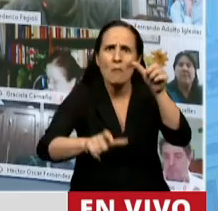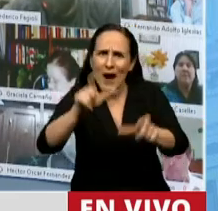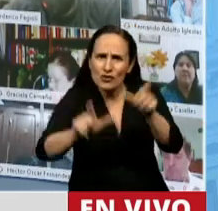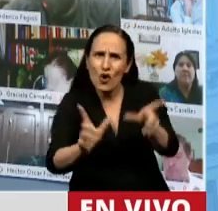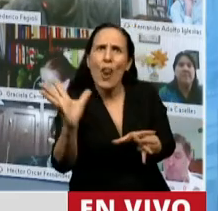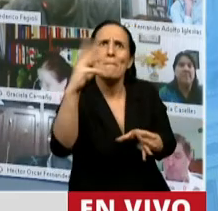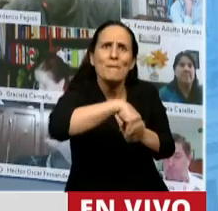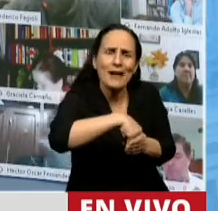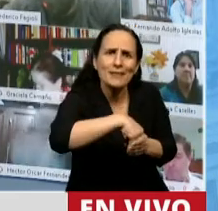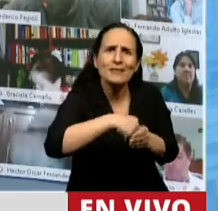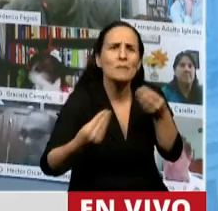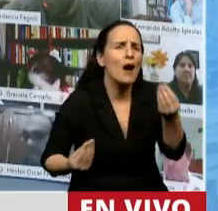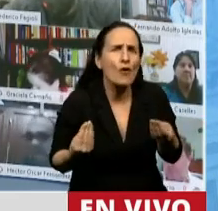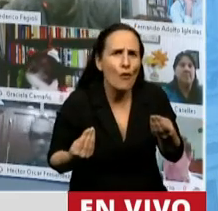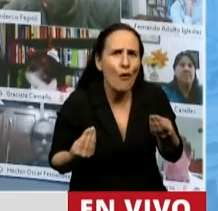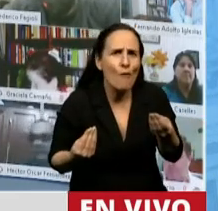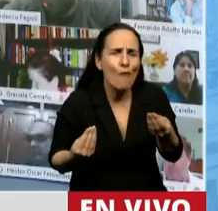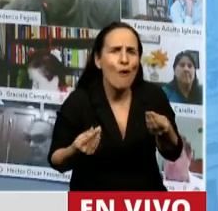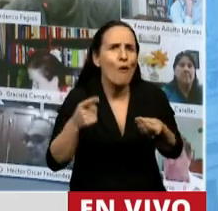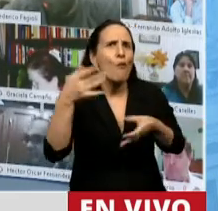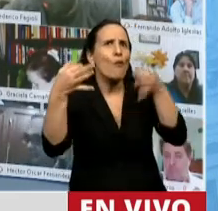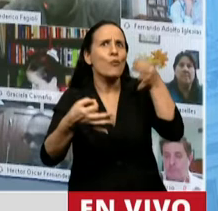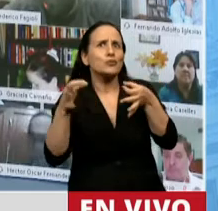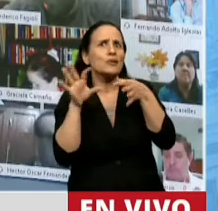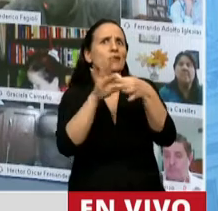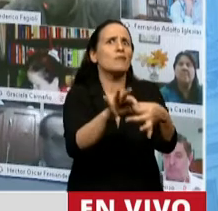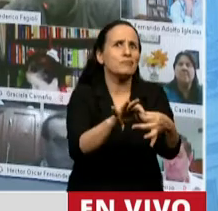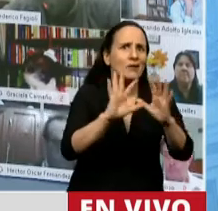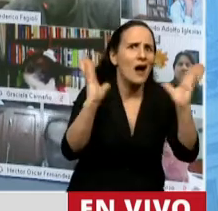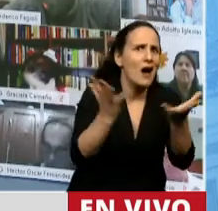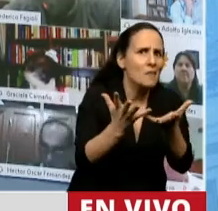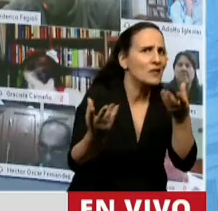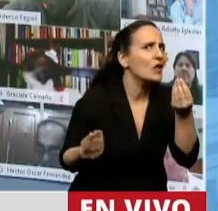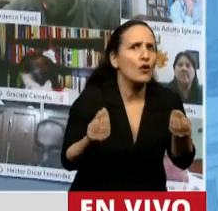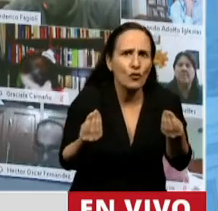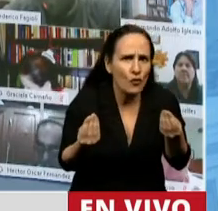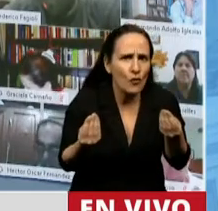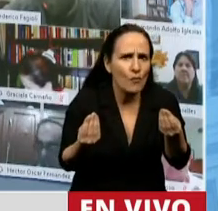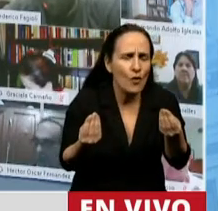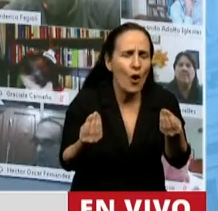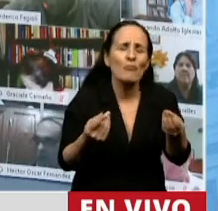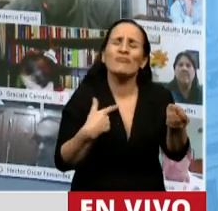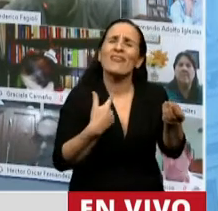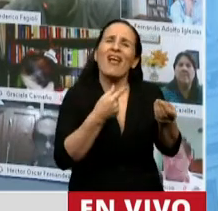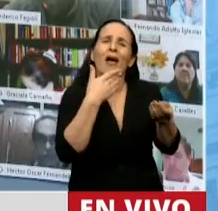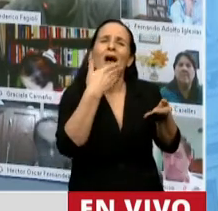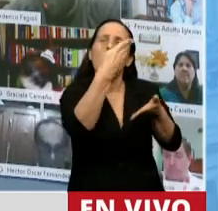y la justicia ambiental. Ojalá que no quede en letra muerta